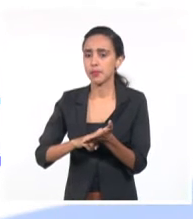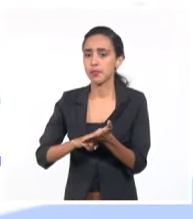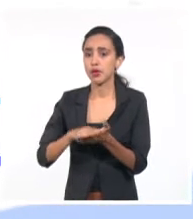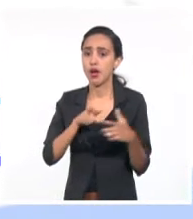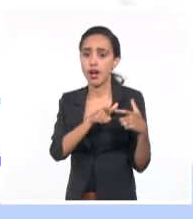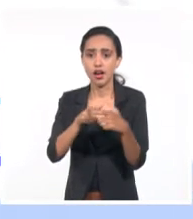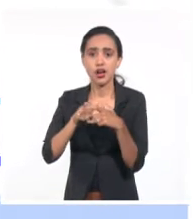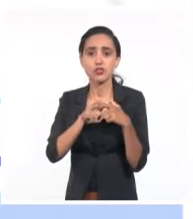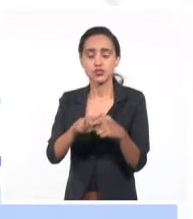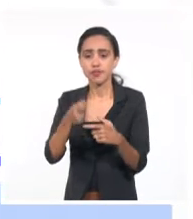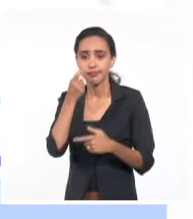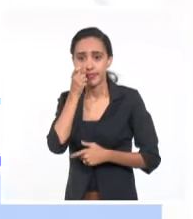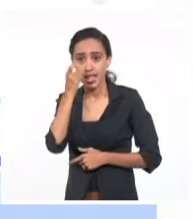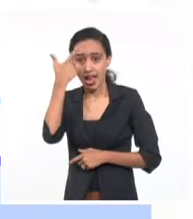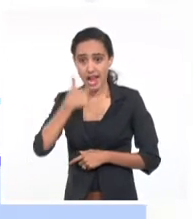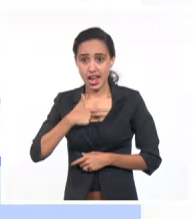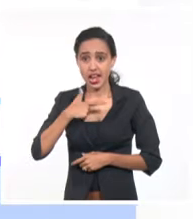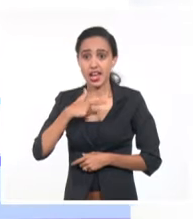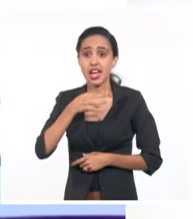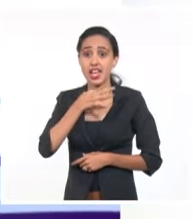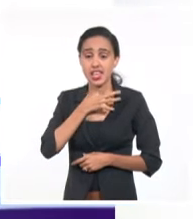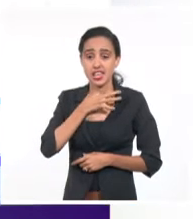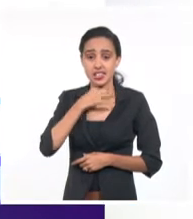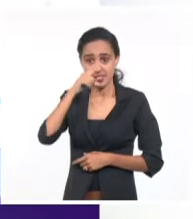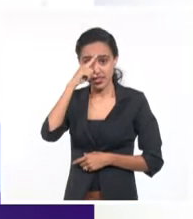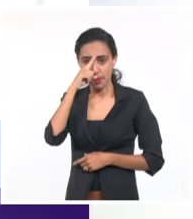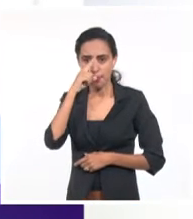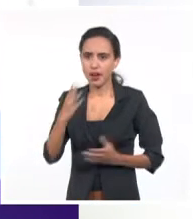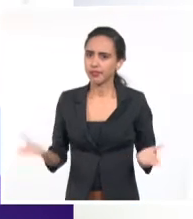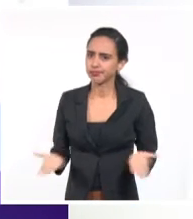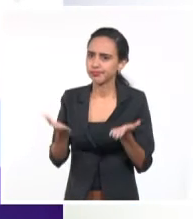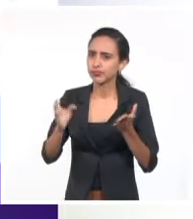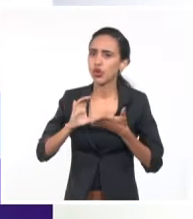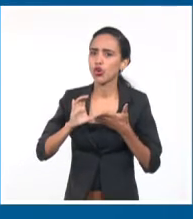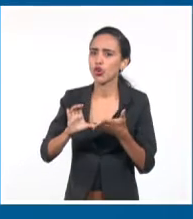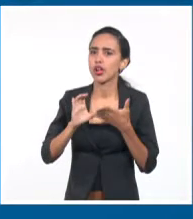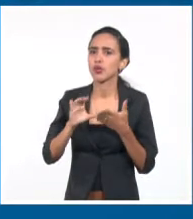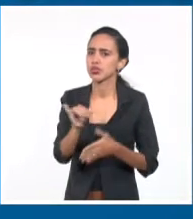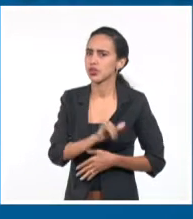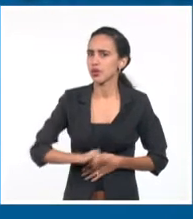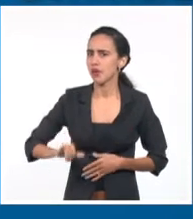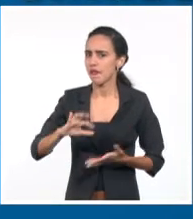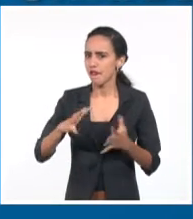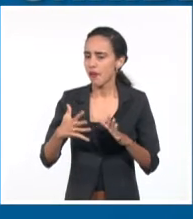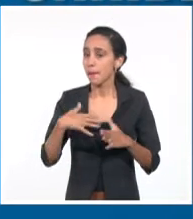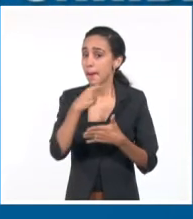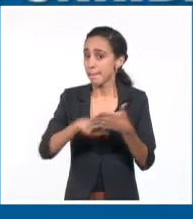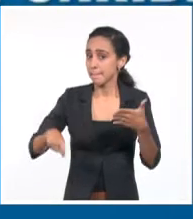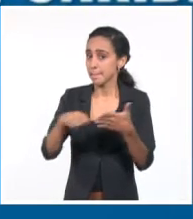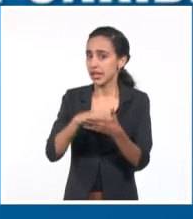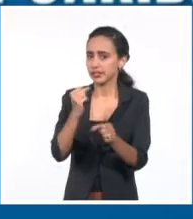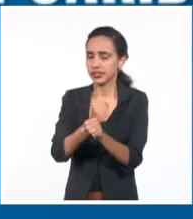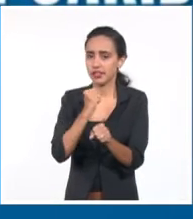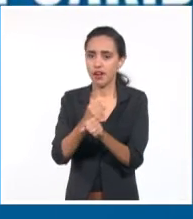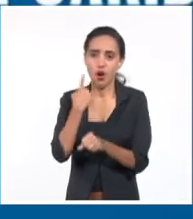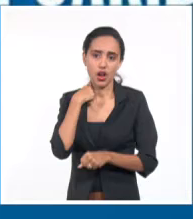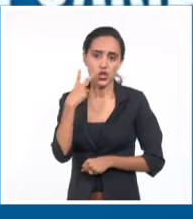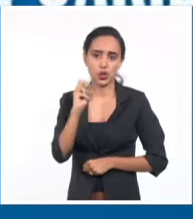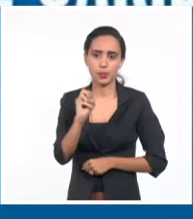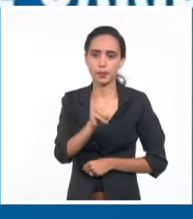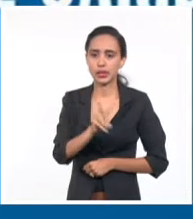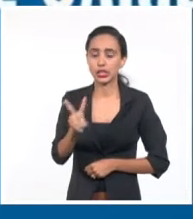observadores de la AEC, para impulsar la cooperación en torno a las líneas estratégicas del Plan de Acción 2022